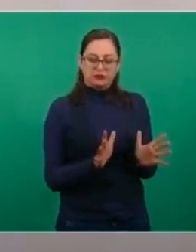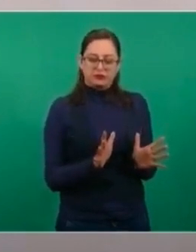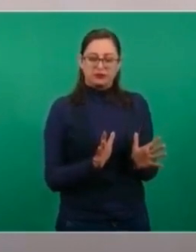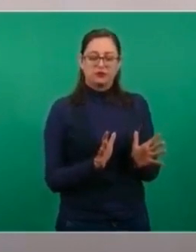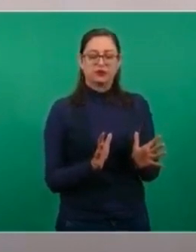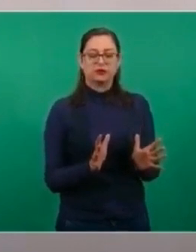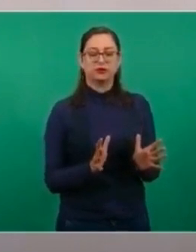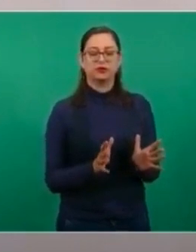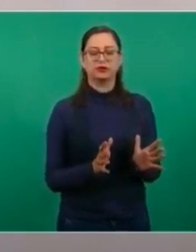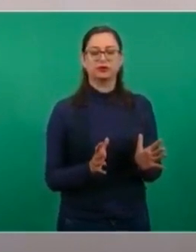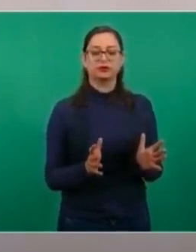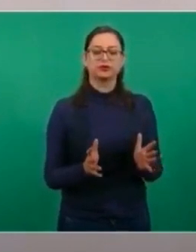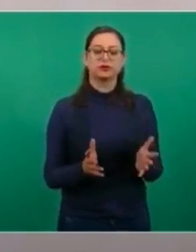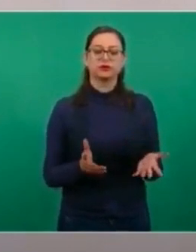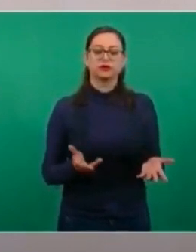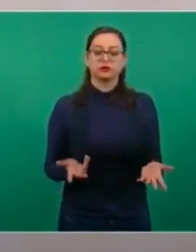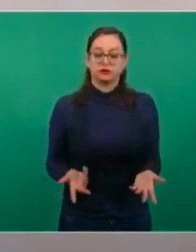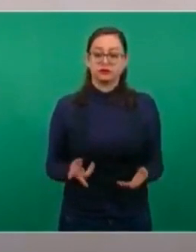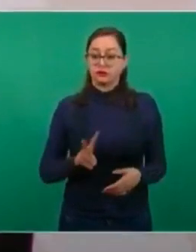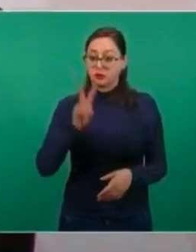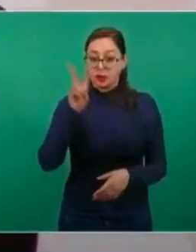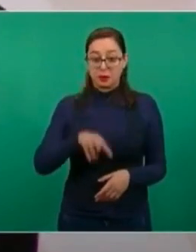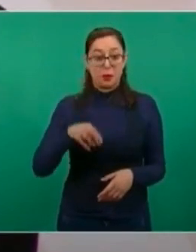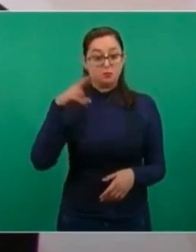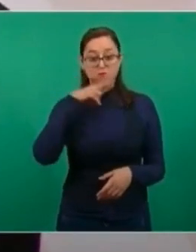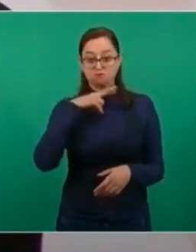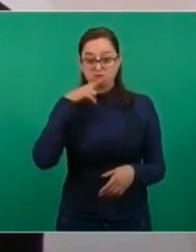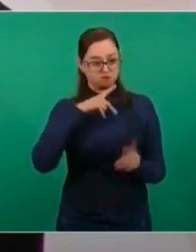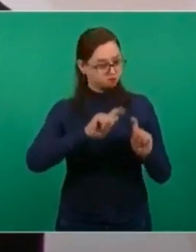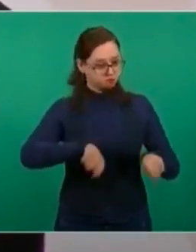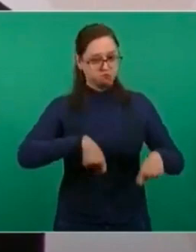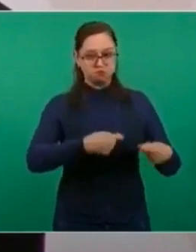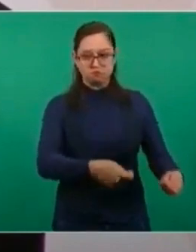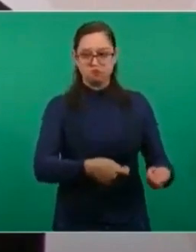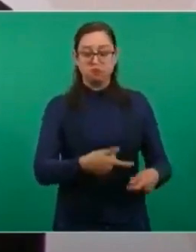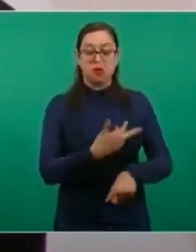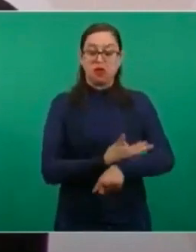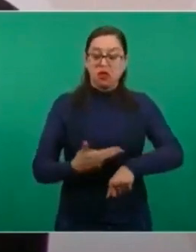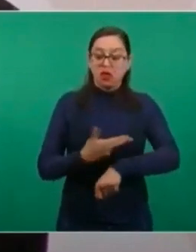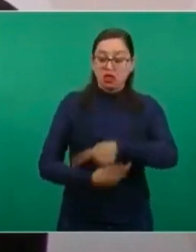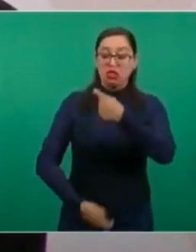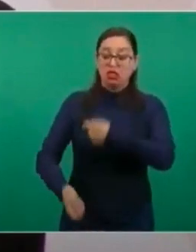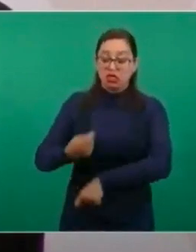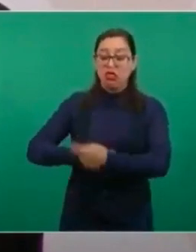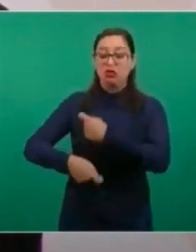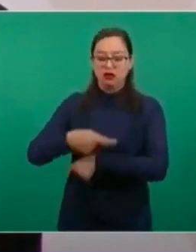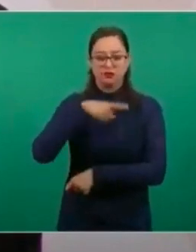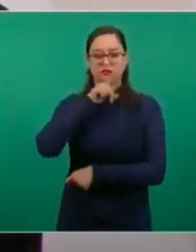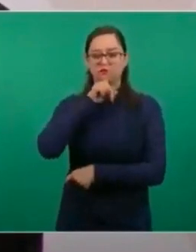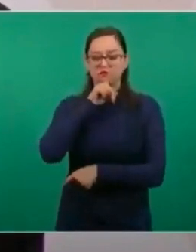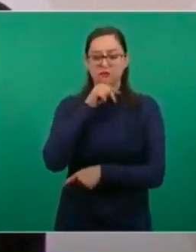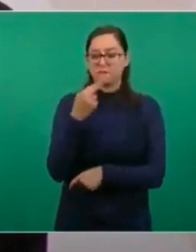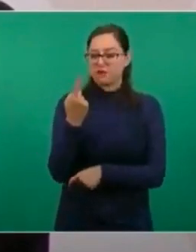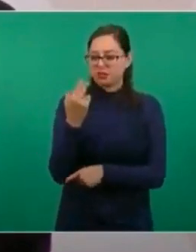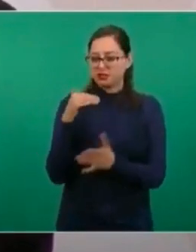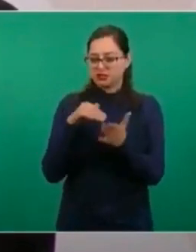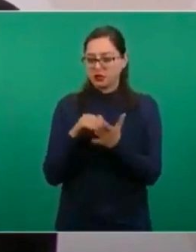muy pronto, sin trámites burocráticos, de 25 mil pesos